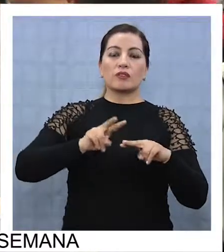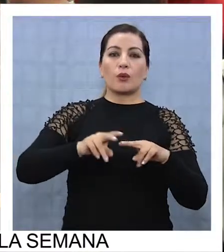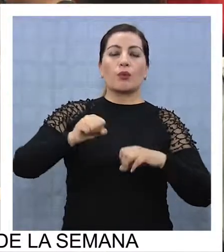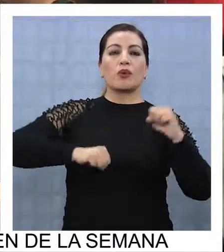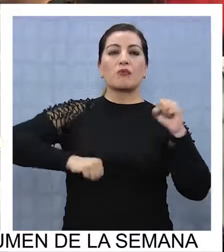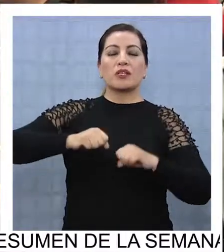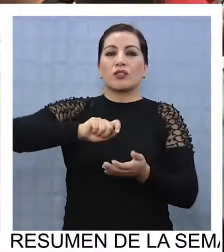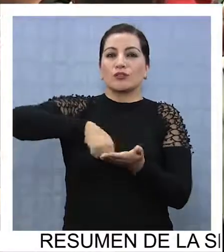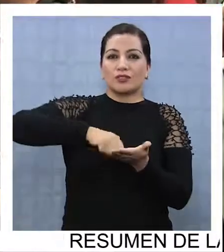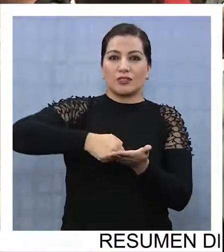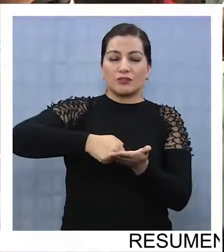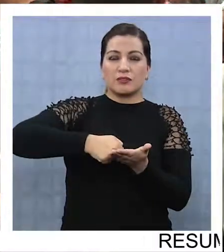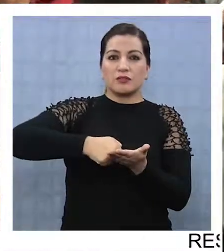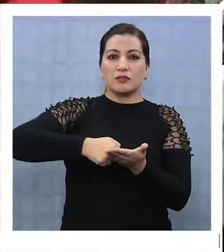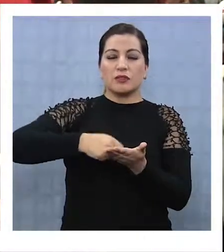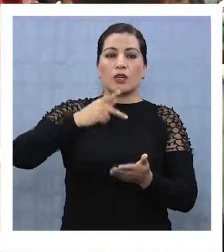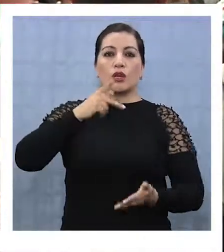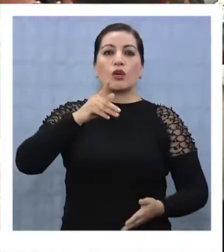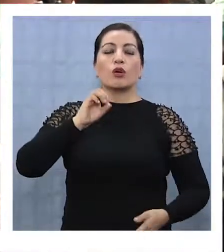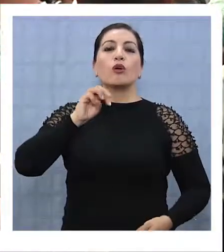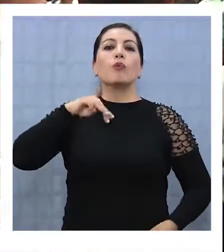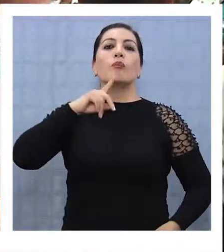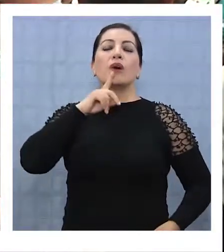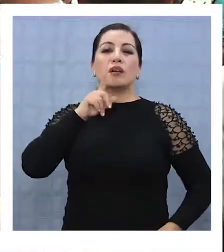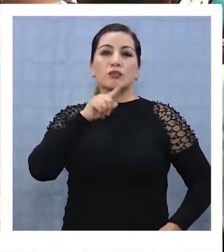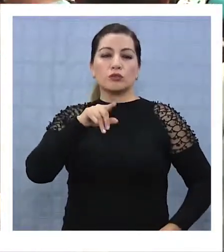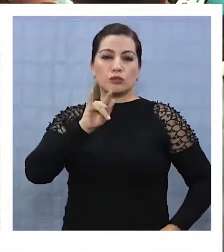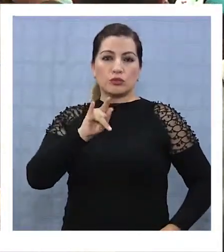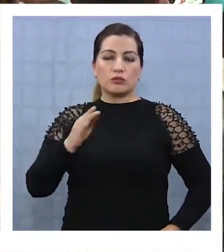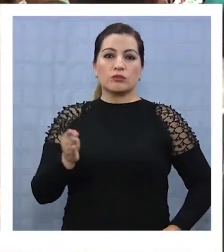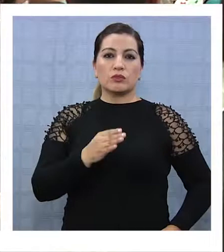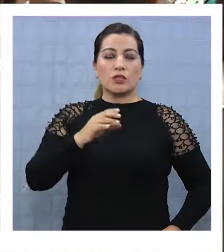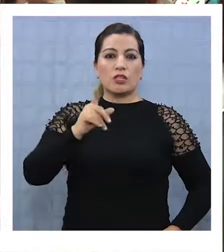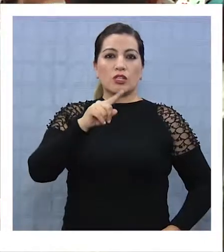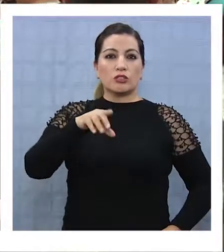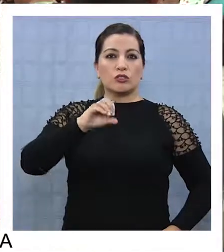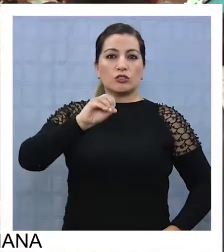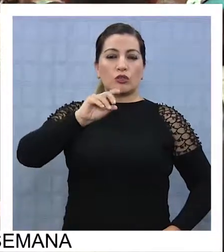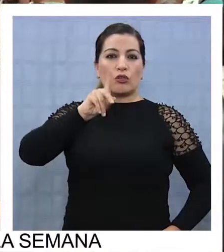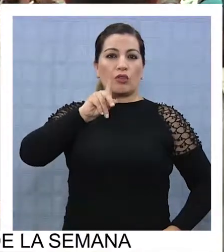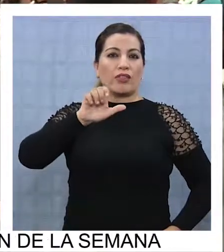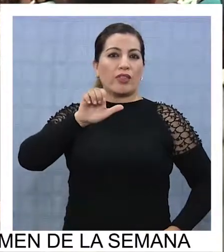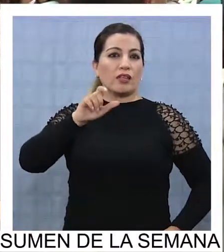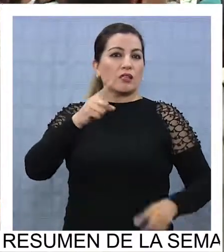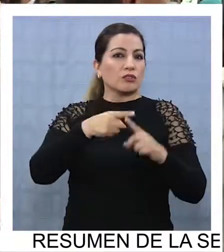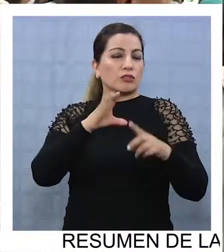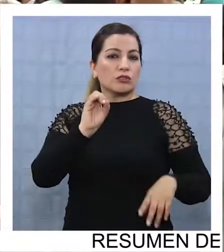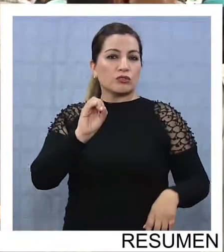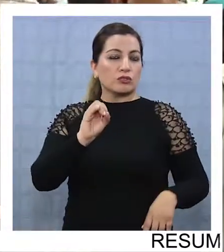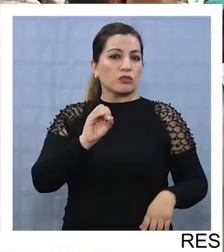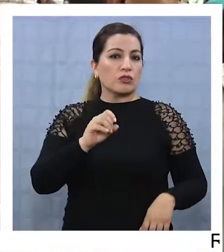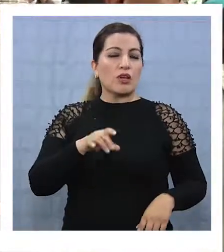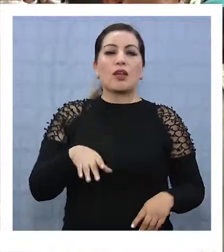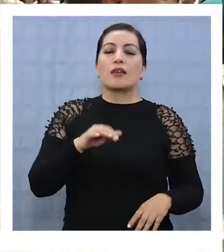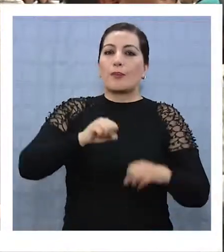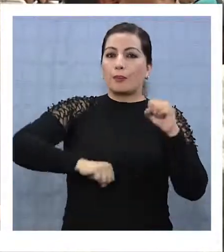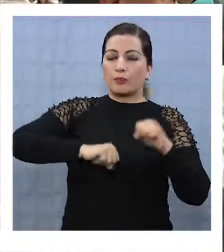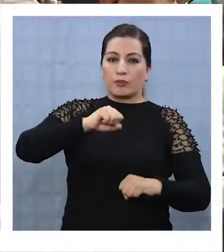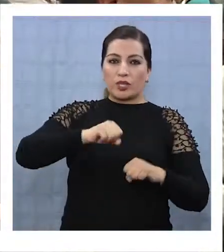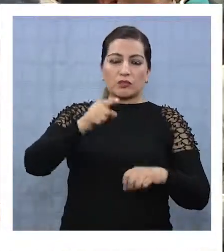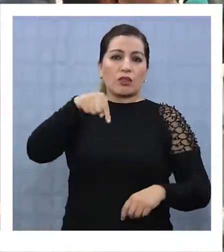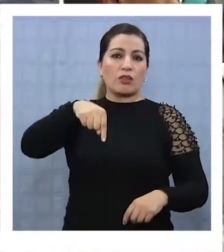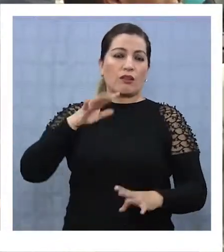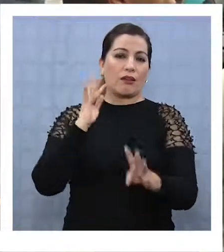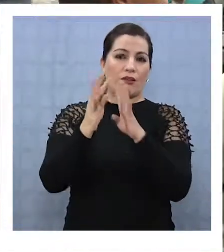contratistas, está Comatsu, Sodexo y Efe de Lesbid, son tres empresas contratistas nuestras que están hoy